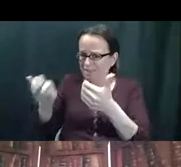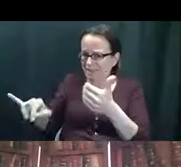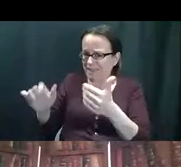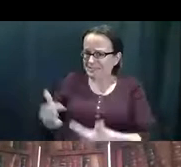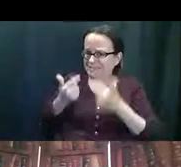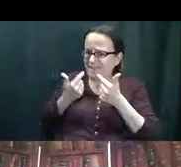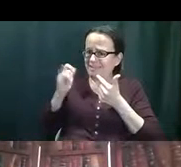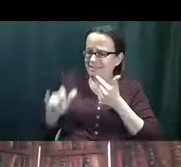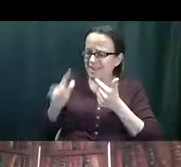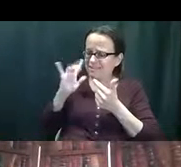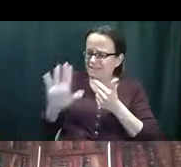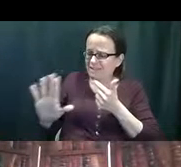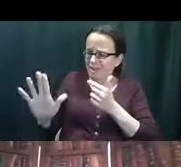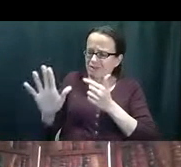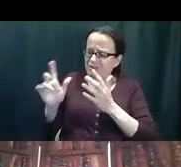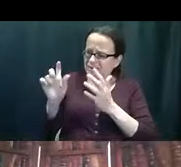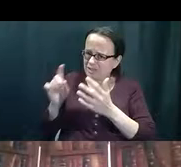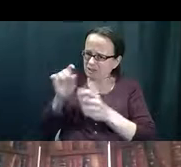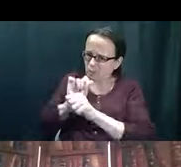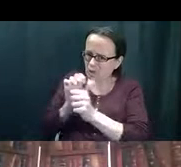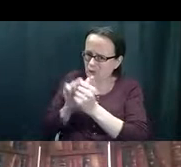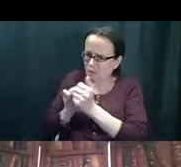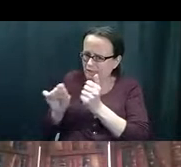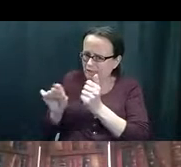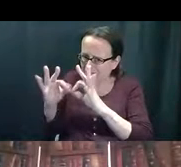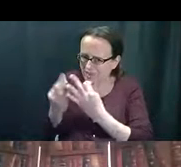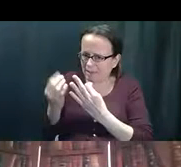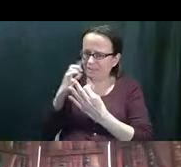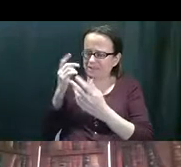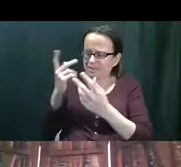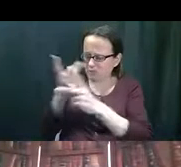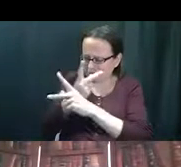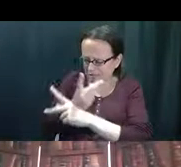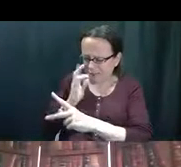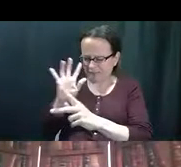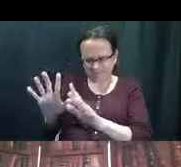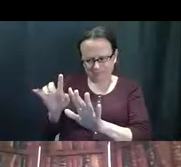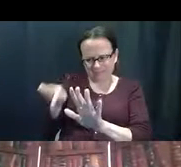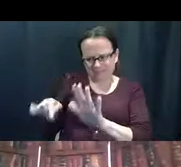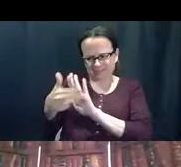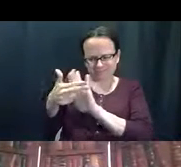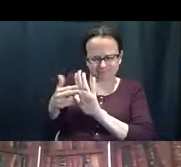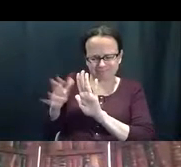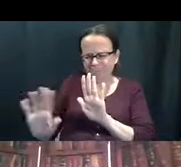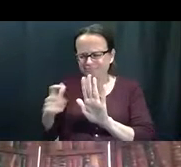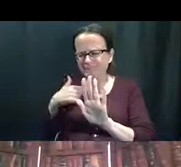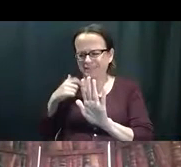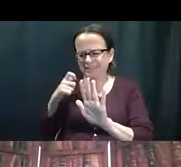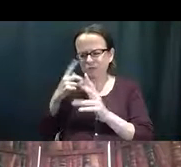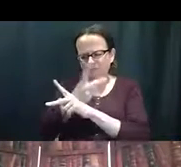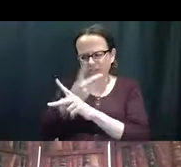es una cosa en la vida, eso es lo que son ellos. Y tenemos que trabajar con ellos y también tenemos que trabajar con la familia para ayudarlos a entender.